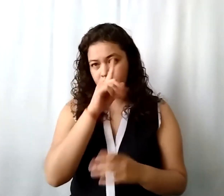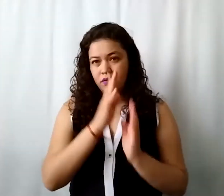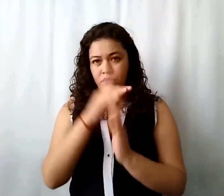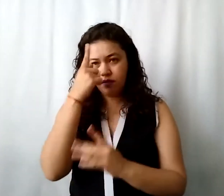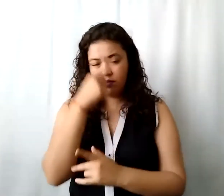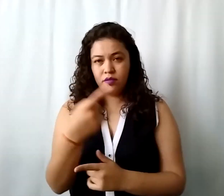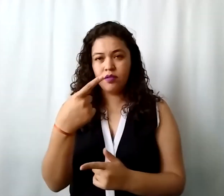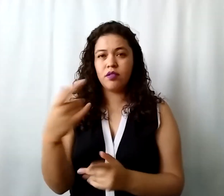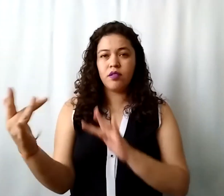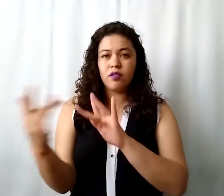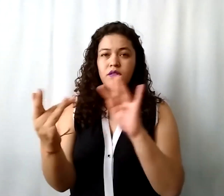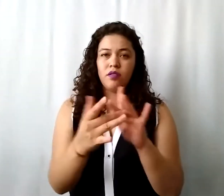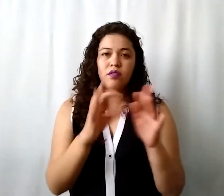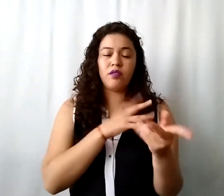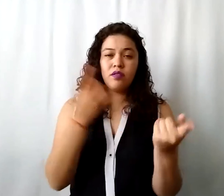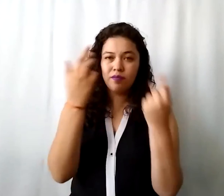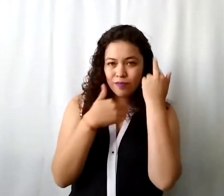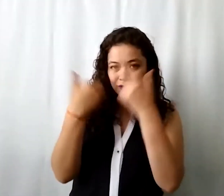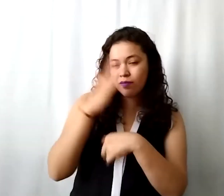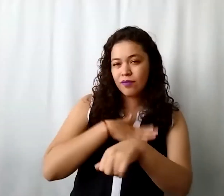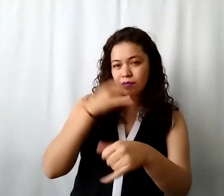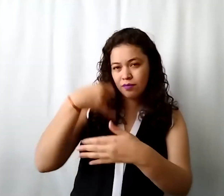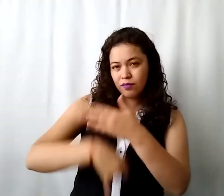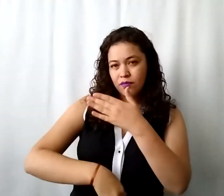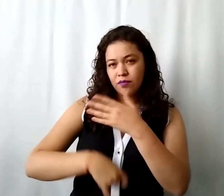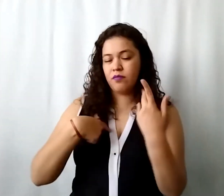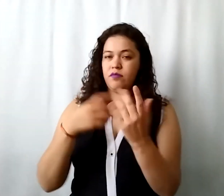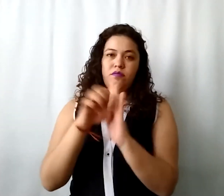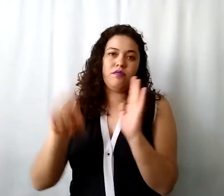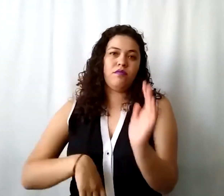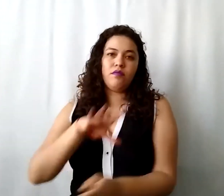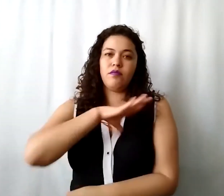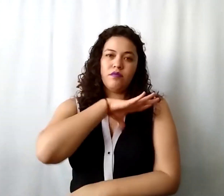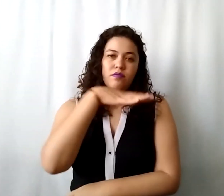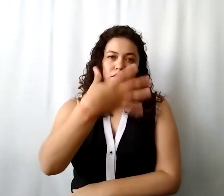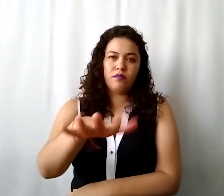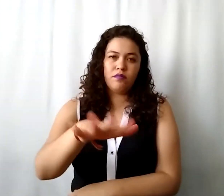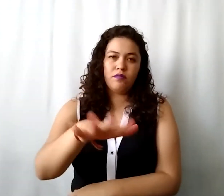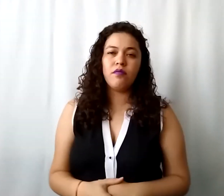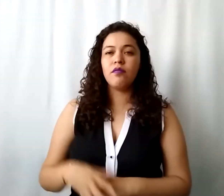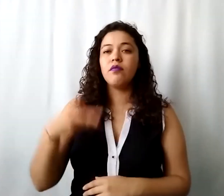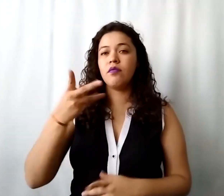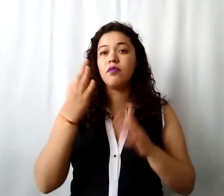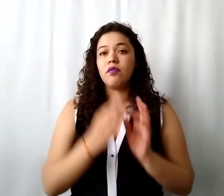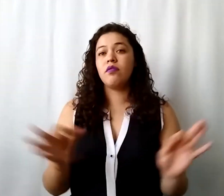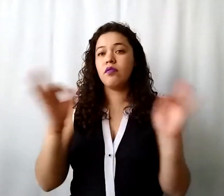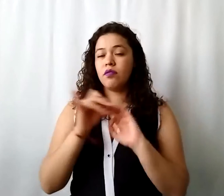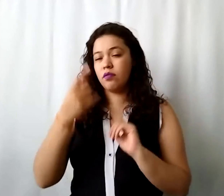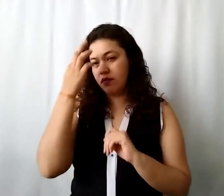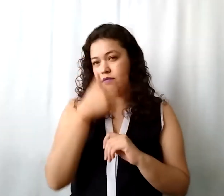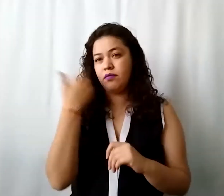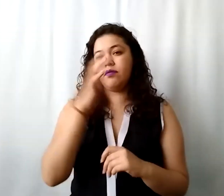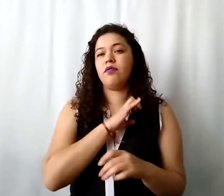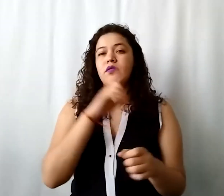que con ellos puedan hacer el análisis específico porque estoy dando un ejemplo genérico pero sí es importante hacer ese análisis